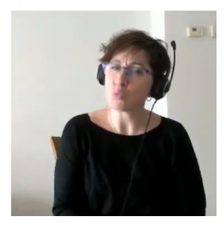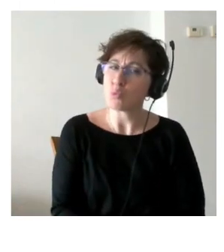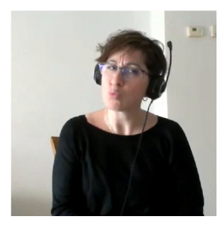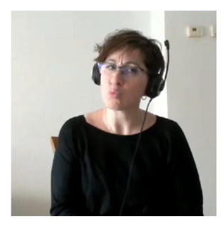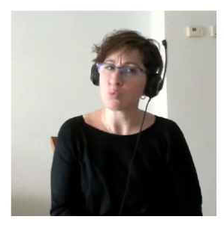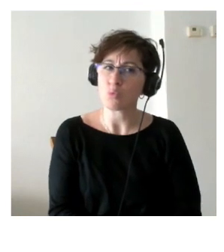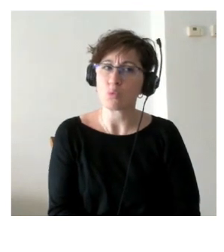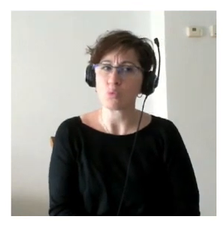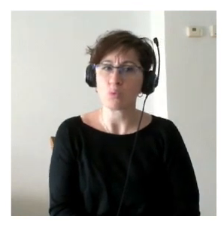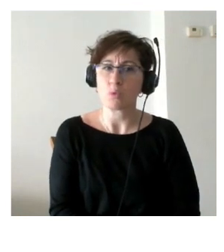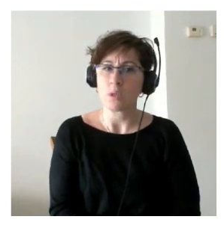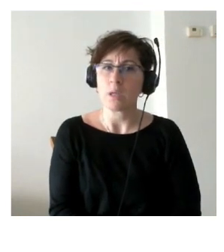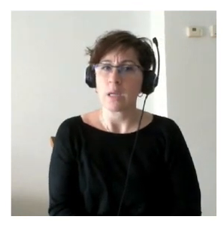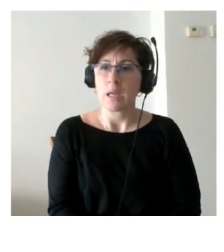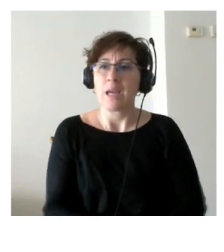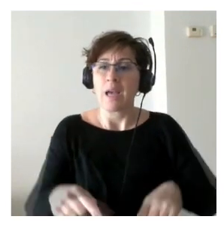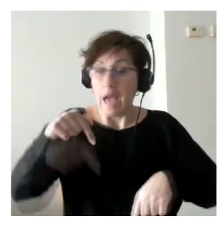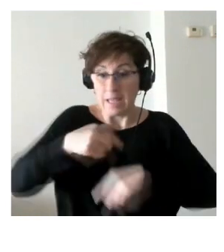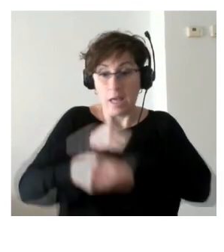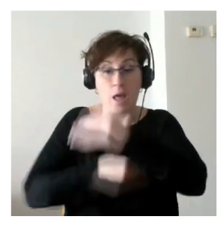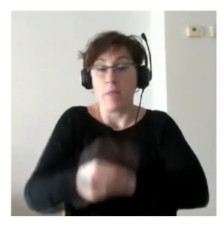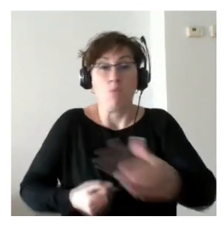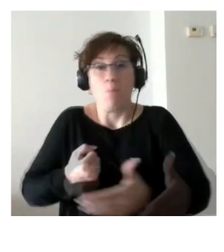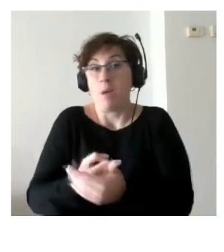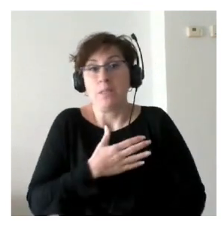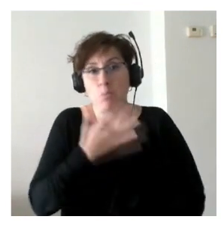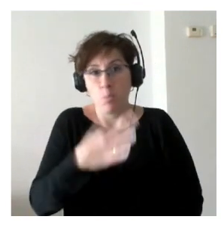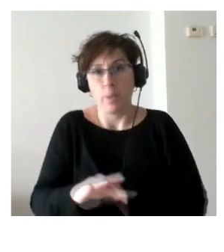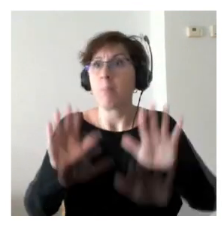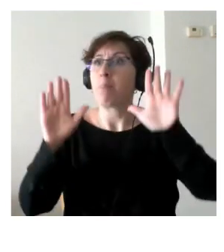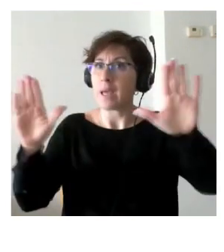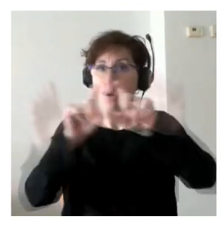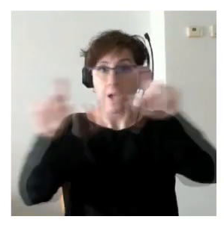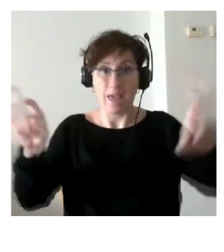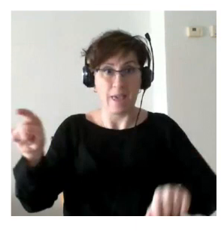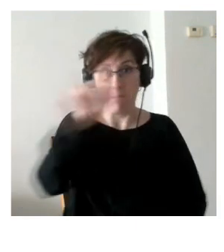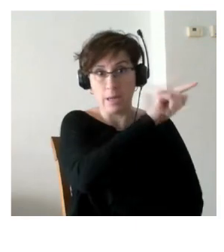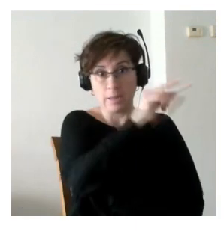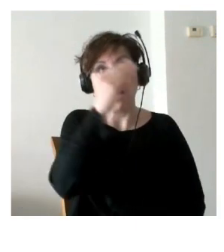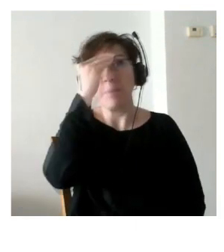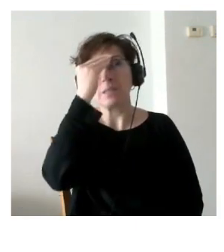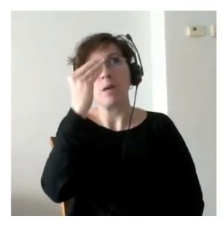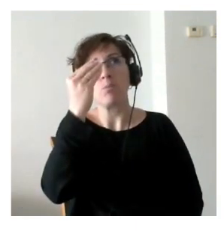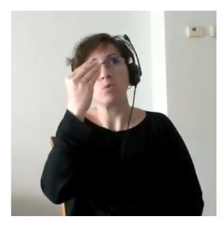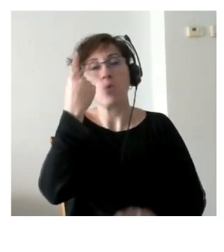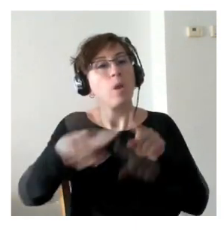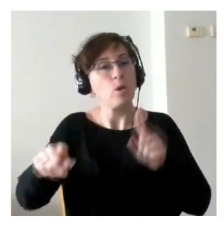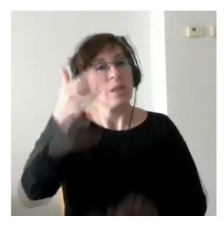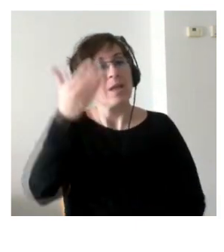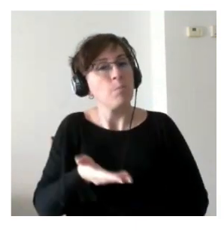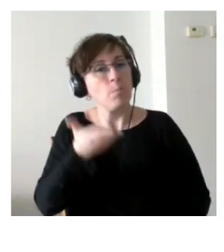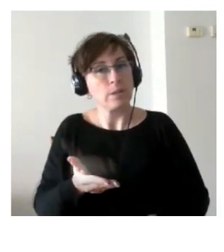desde aquí nosotros hacemos lo que podemos pero entendemos que todas las empresas como una parte importante de la